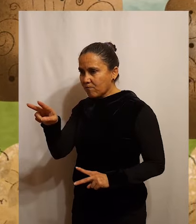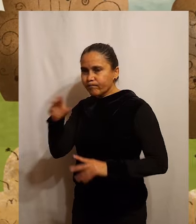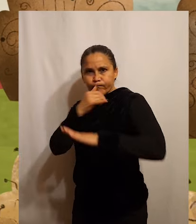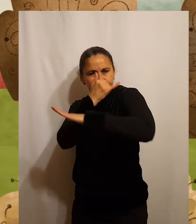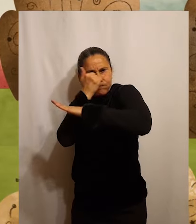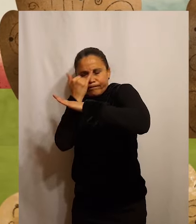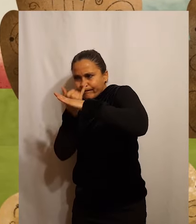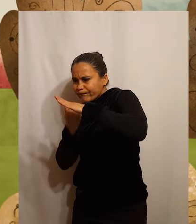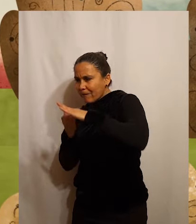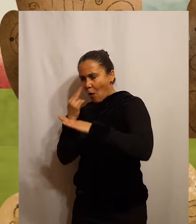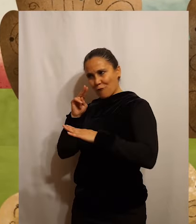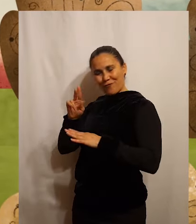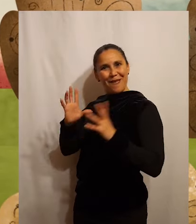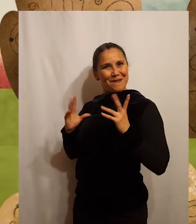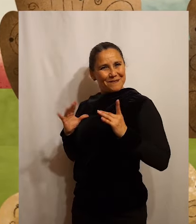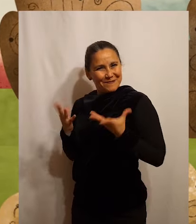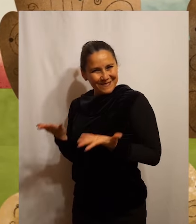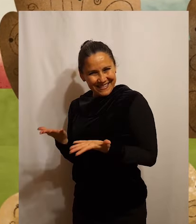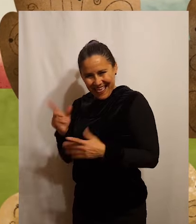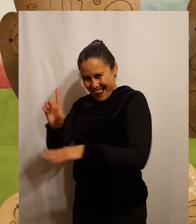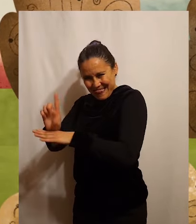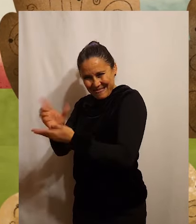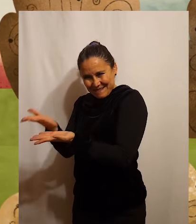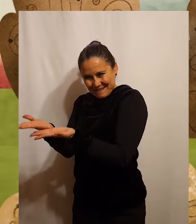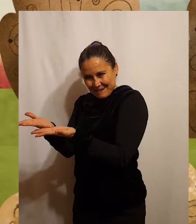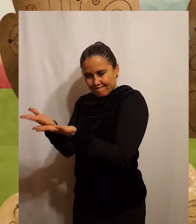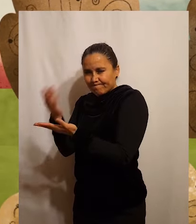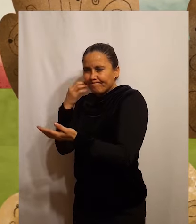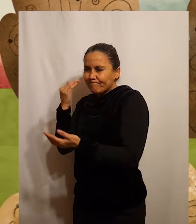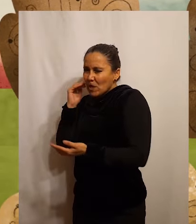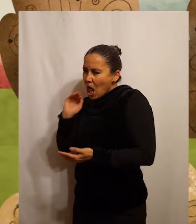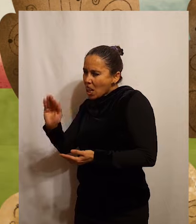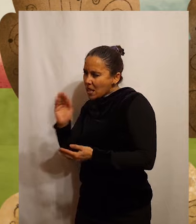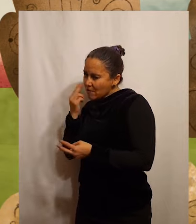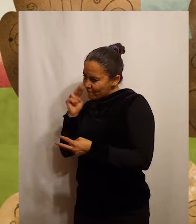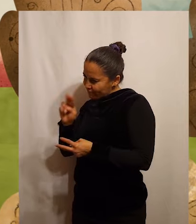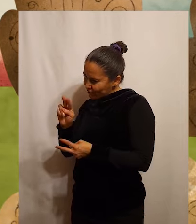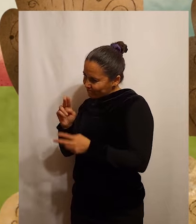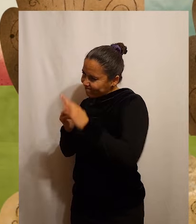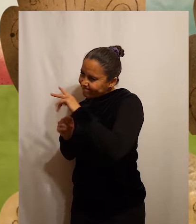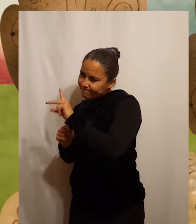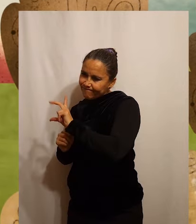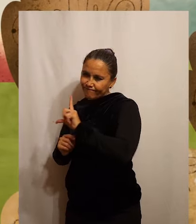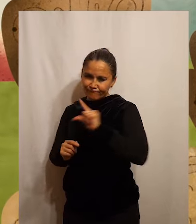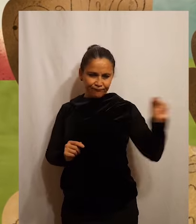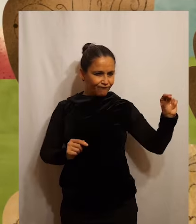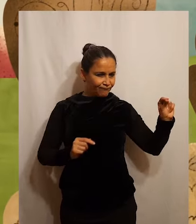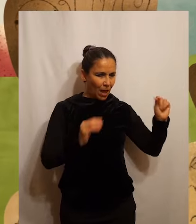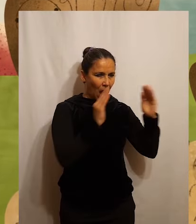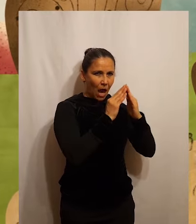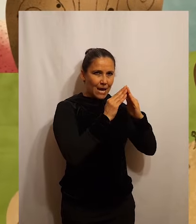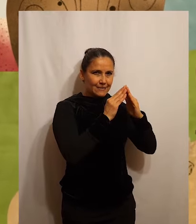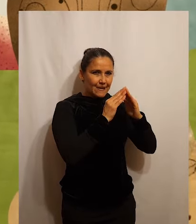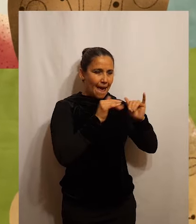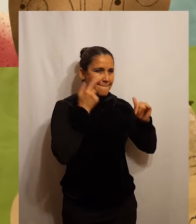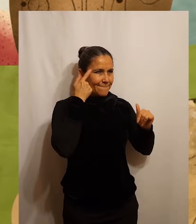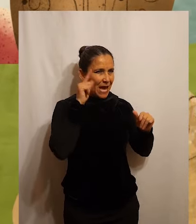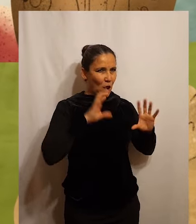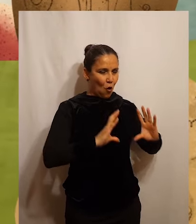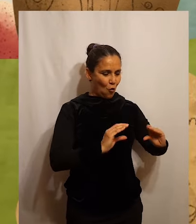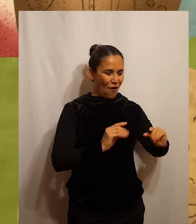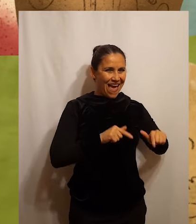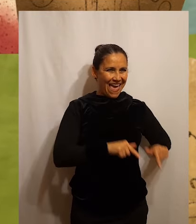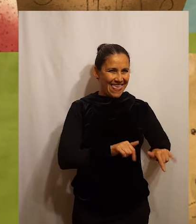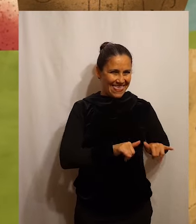El gato se veía feliz en ese lugar. Al ver esto, el niño regresó a su casa y mantuvo siempre